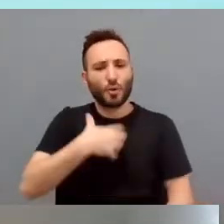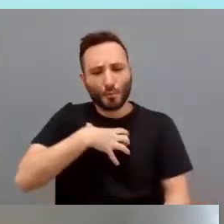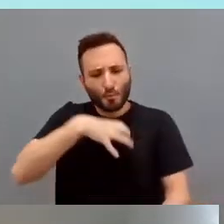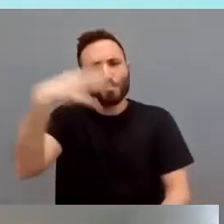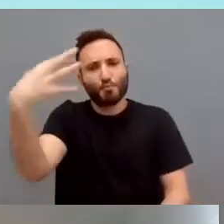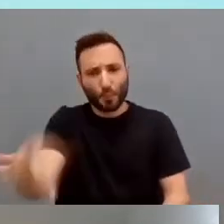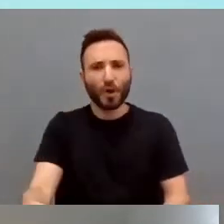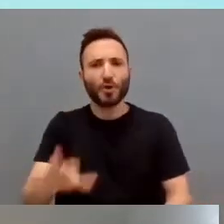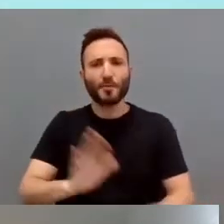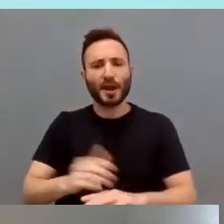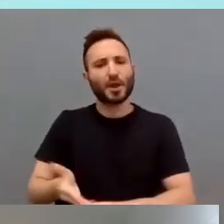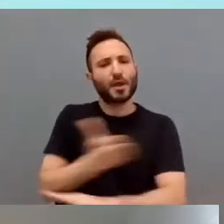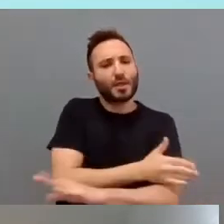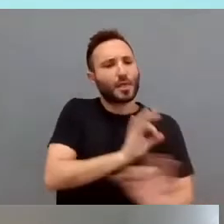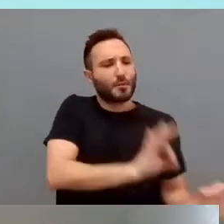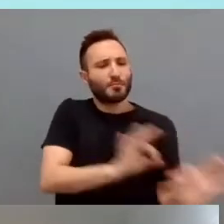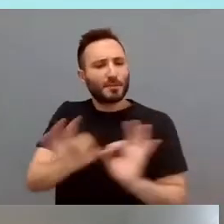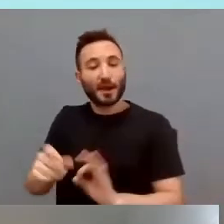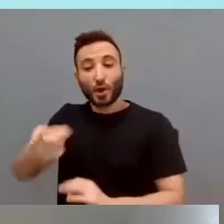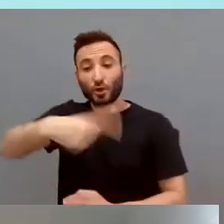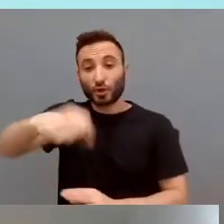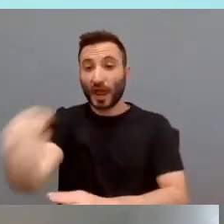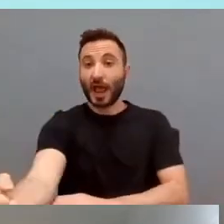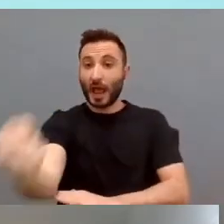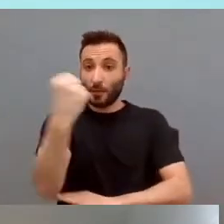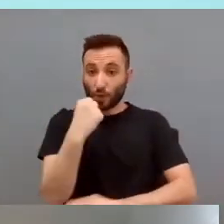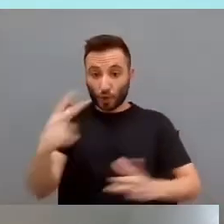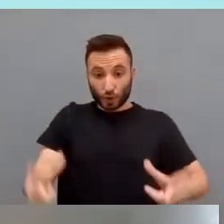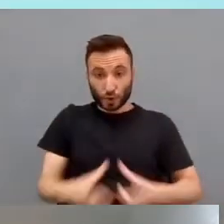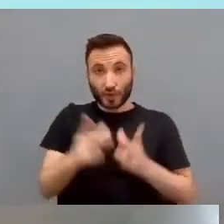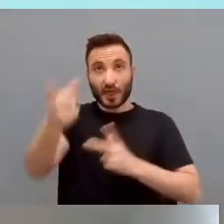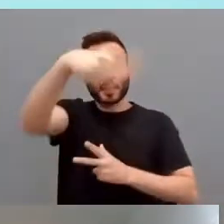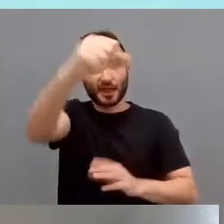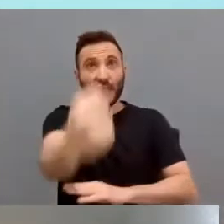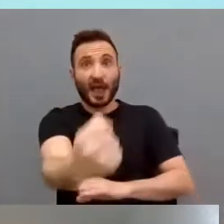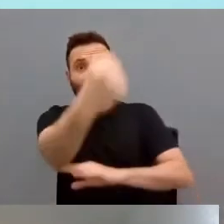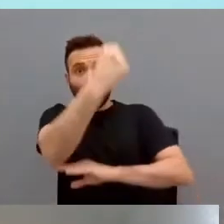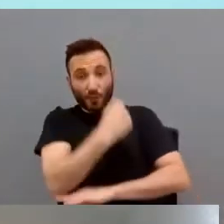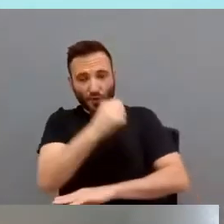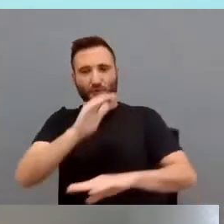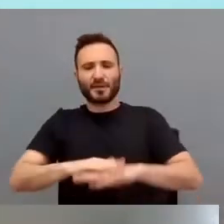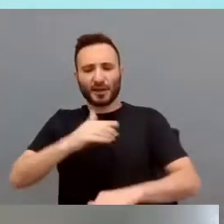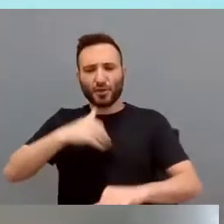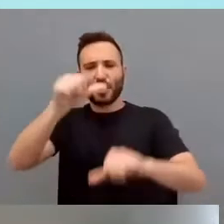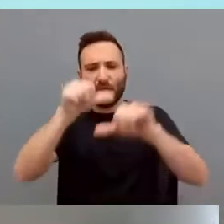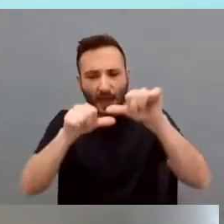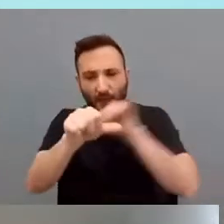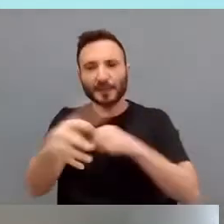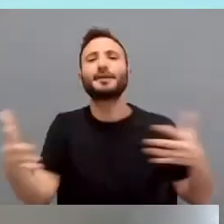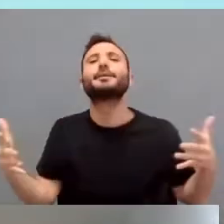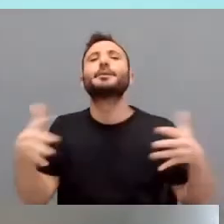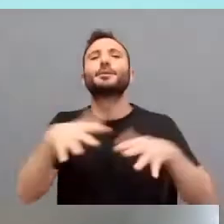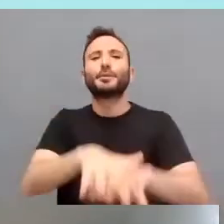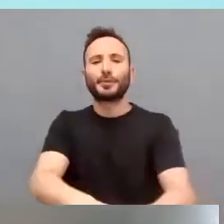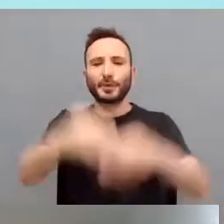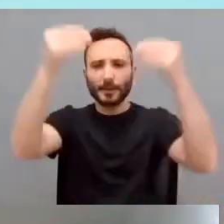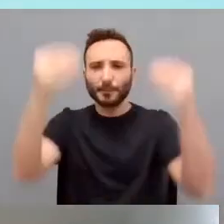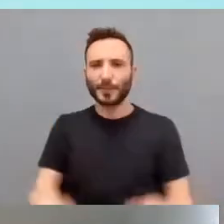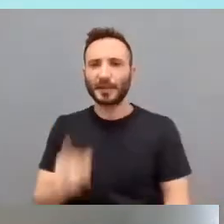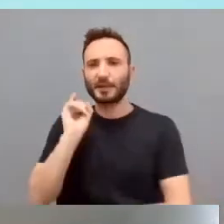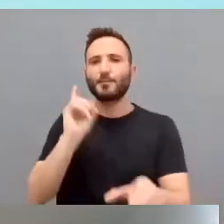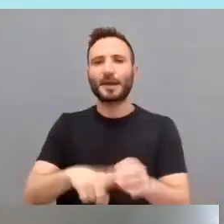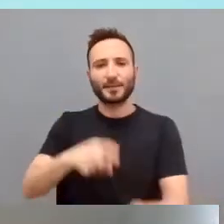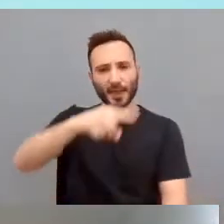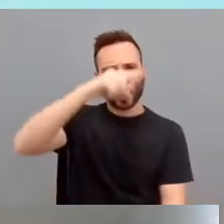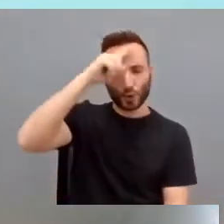preparados con todos los apoyos que nosotros y la sociedad les puede brindar para formar parte de esa sociedad